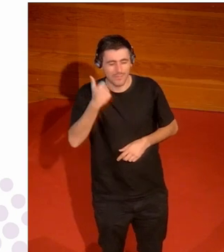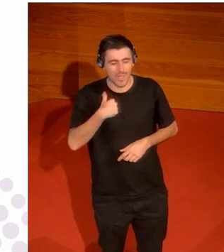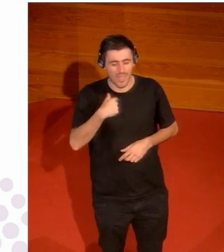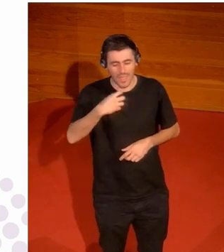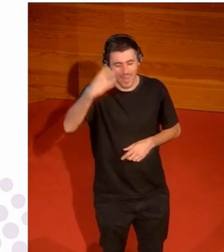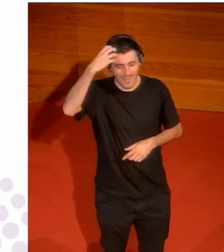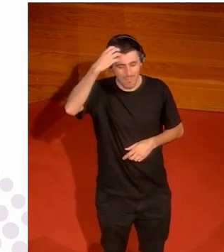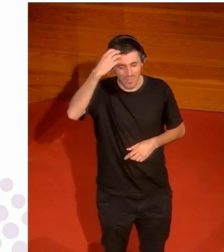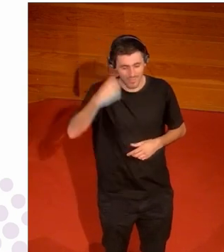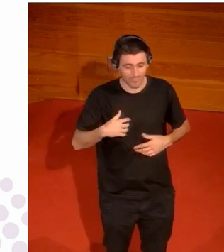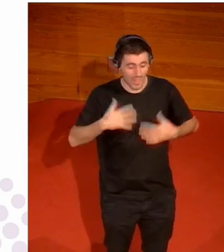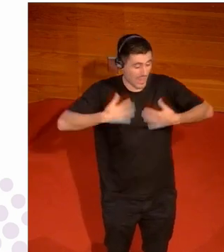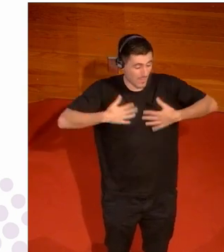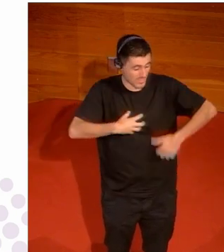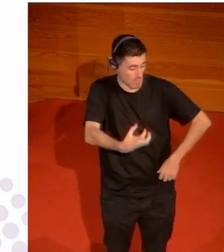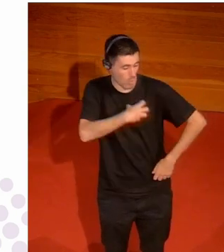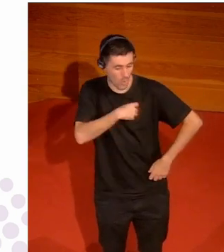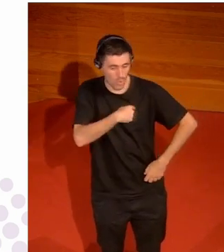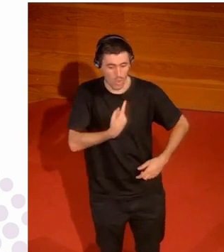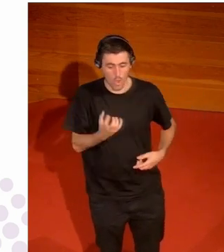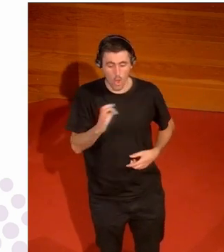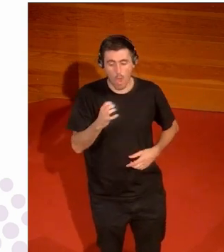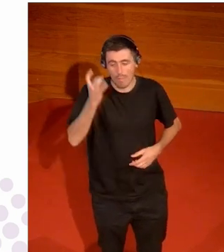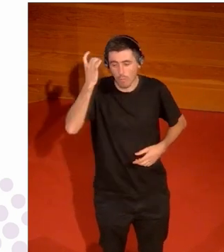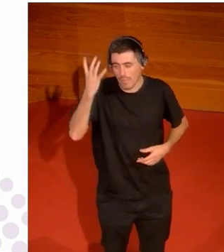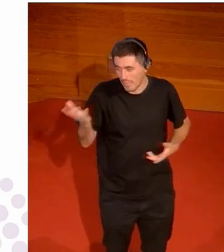la camiseta o la estupidez